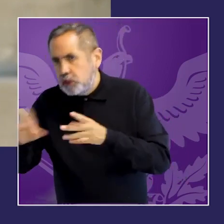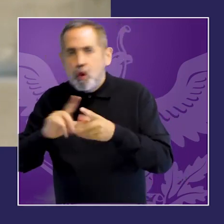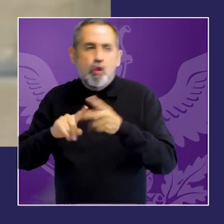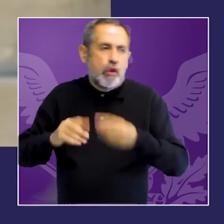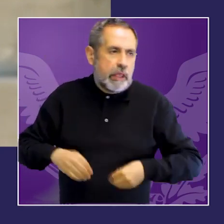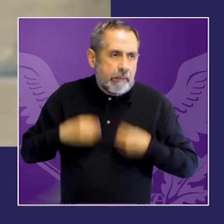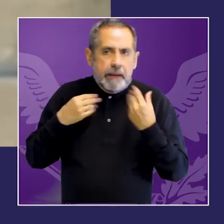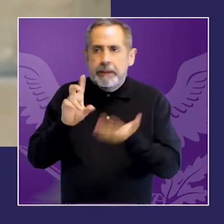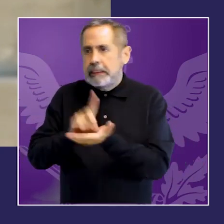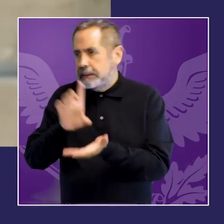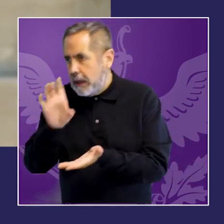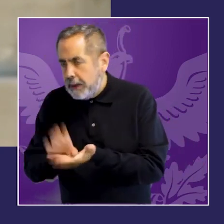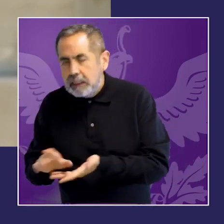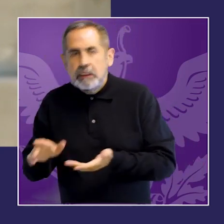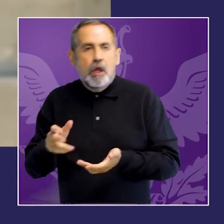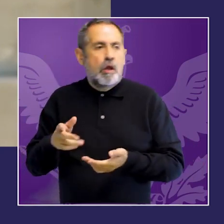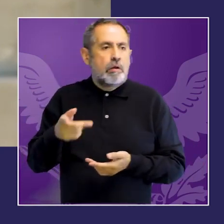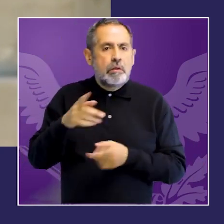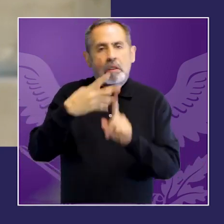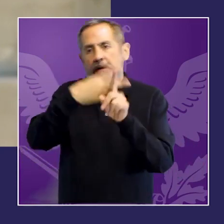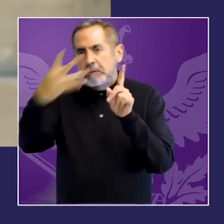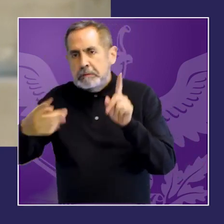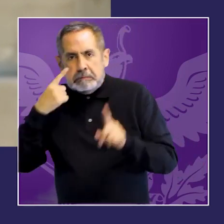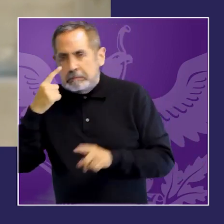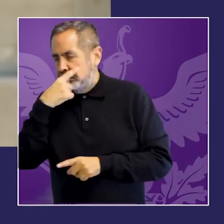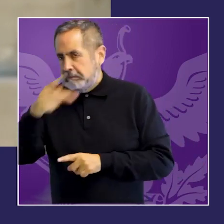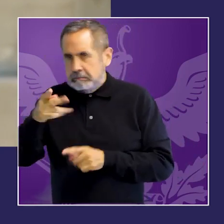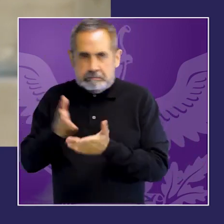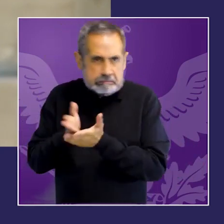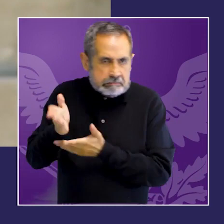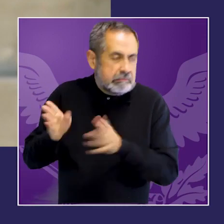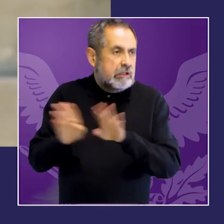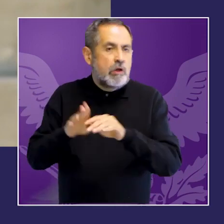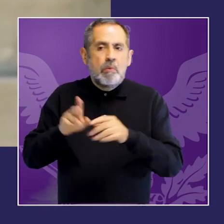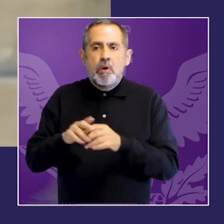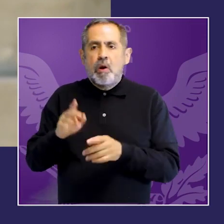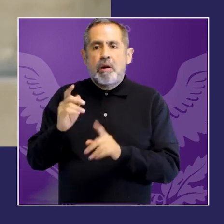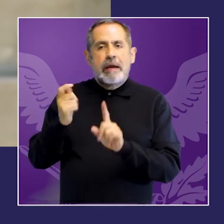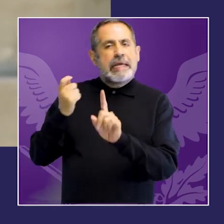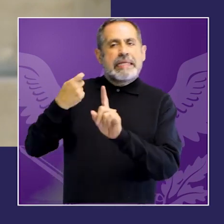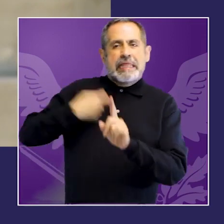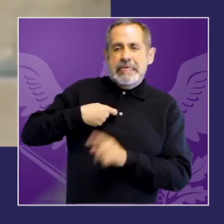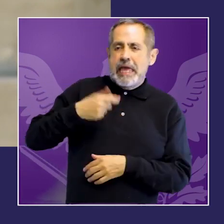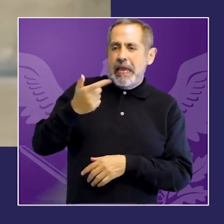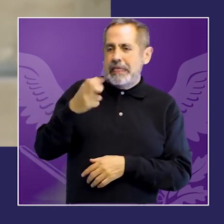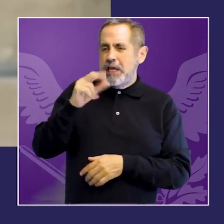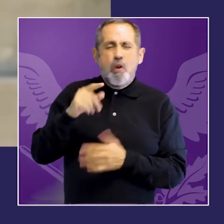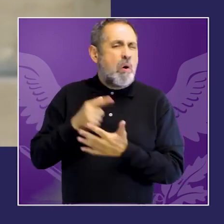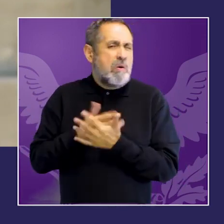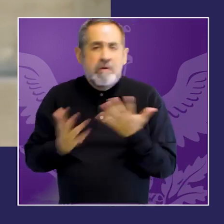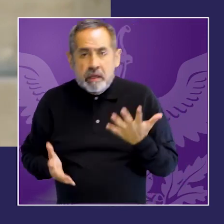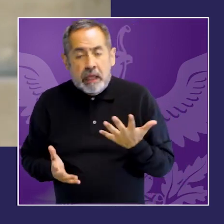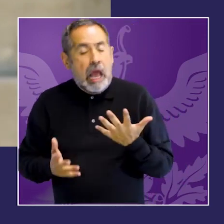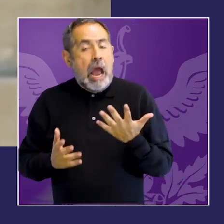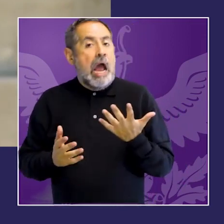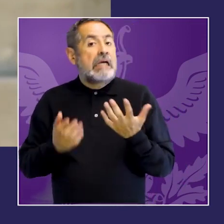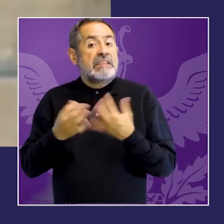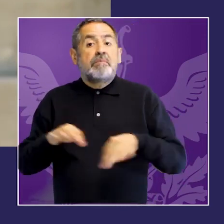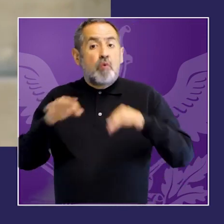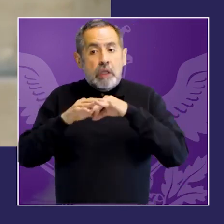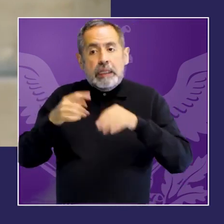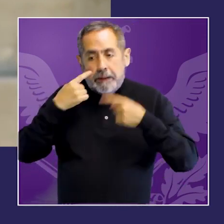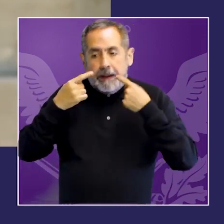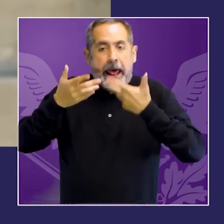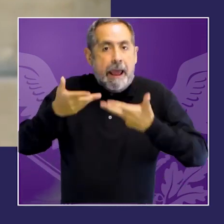están presentes en las leyes que a veces se reflejan en los registros no necesariamente se transmiten al momento de analizar las